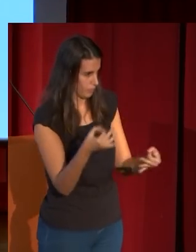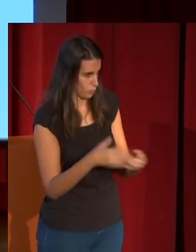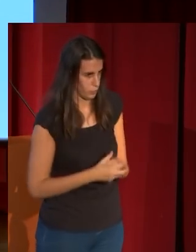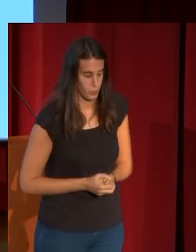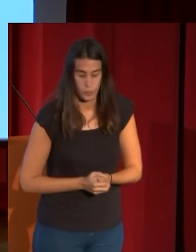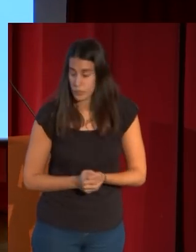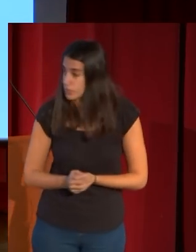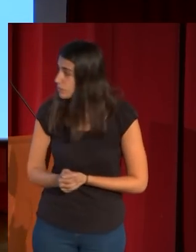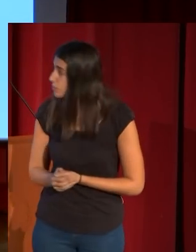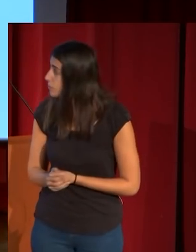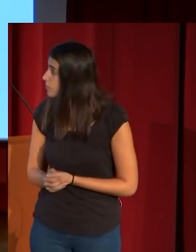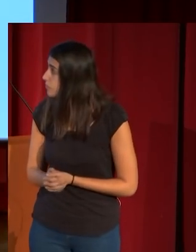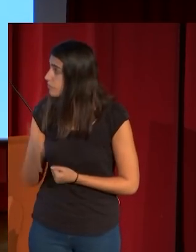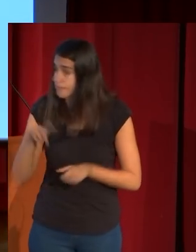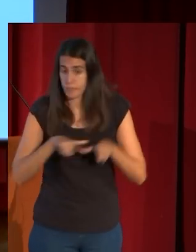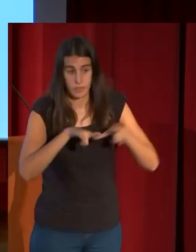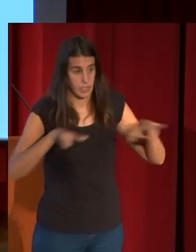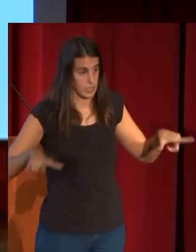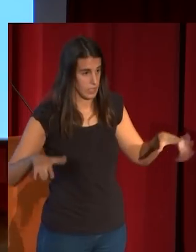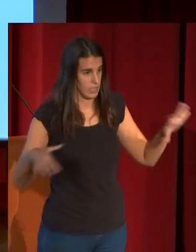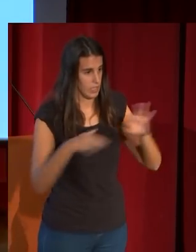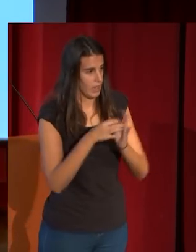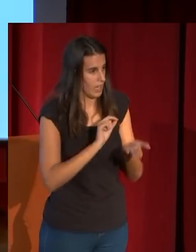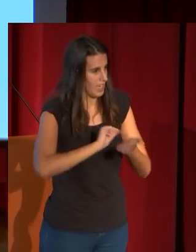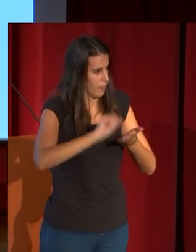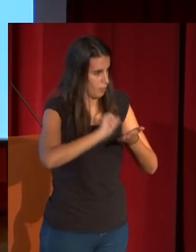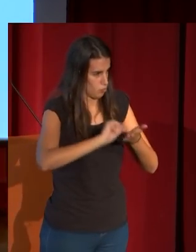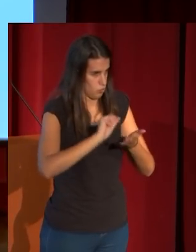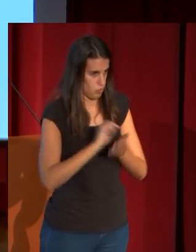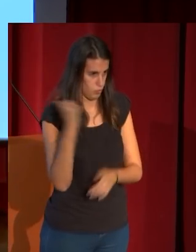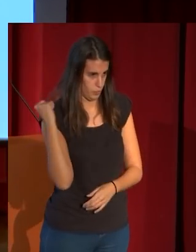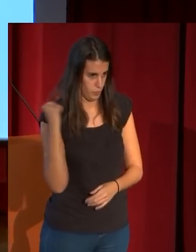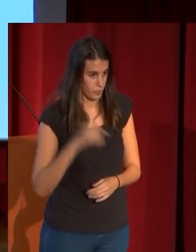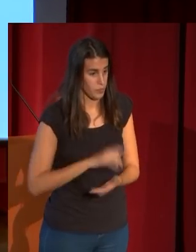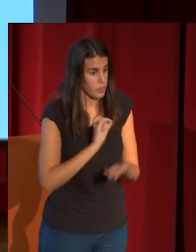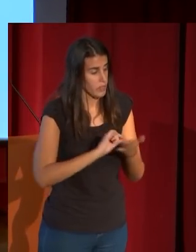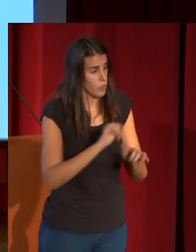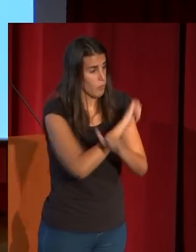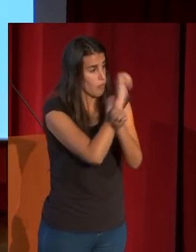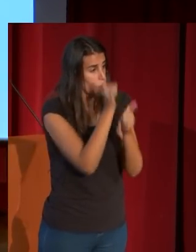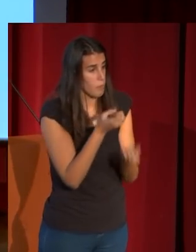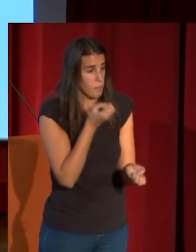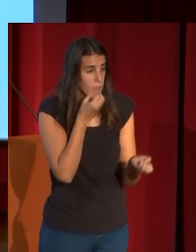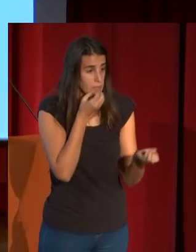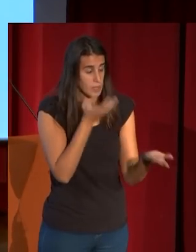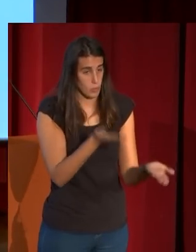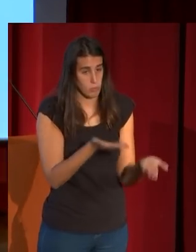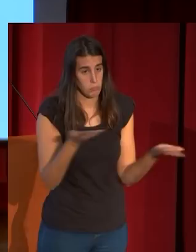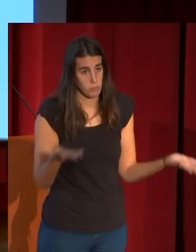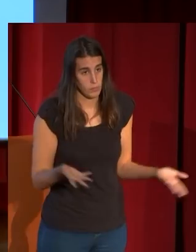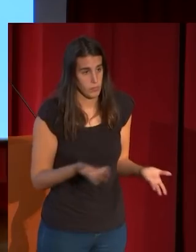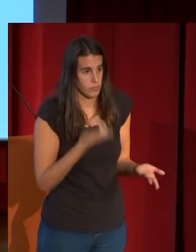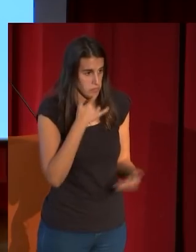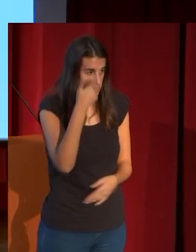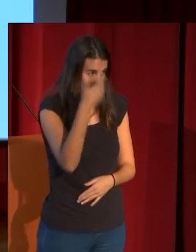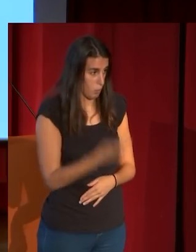También tenemos una sala dedicada a Fortuny Grabador. Realmente el grabado es un modo de expresión muy